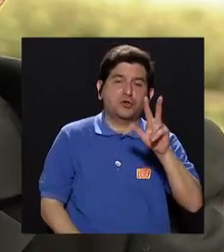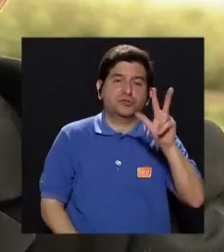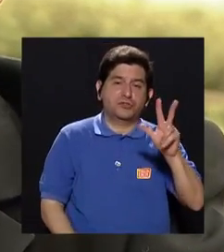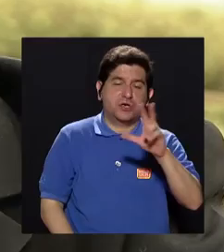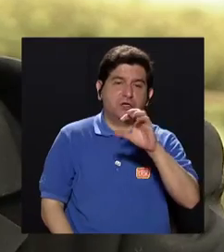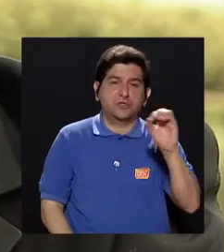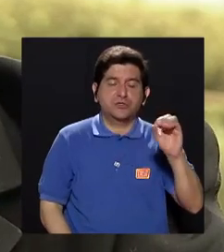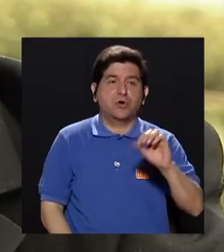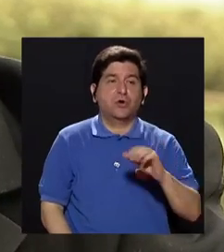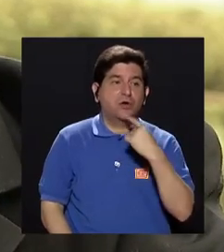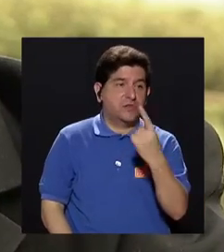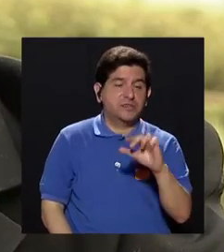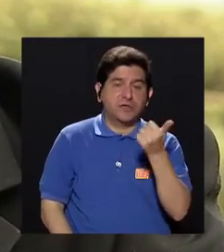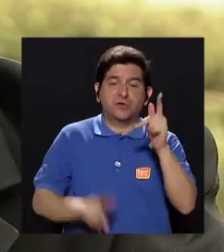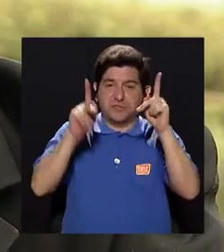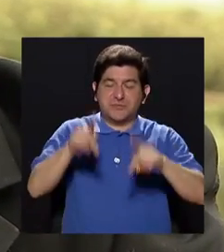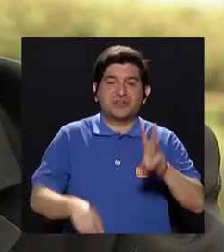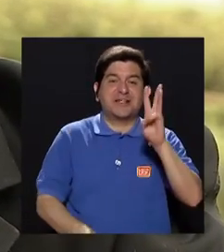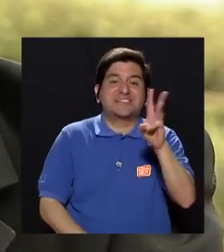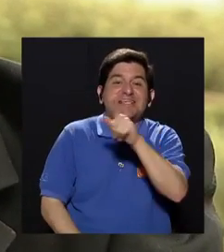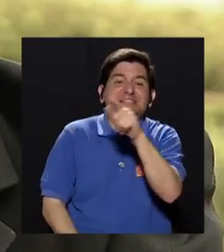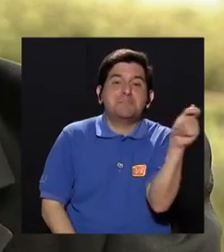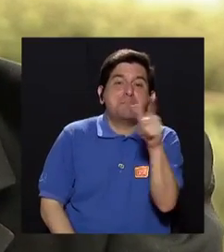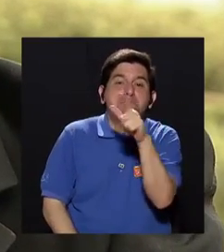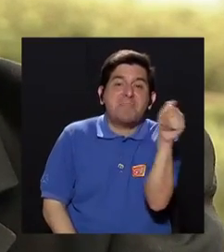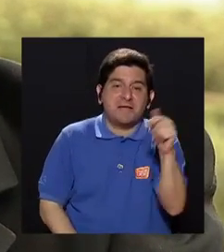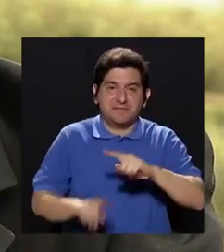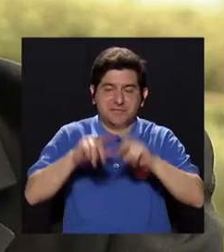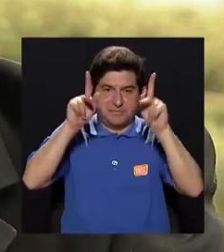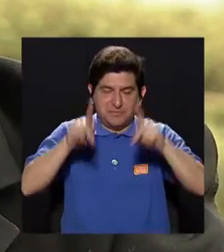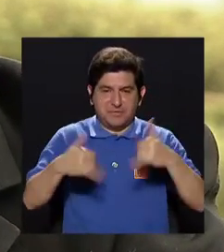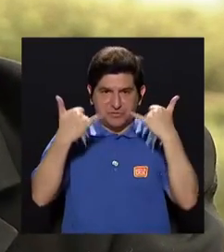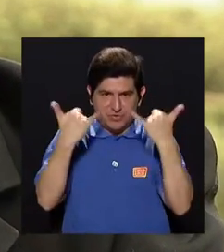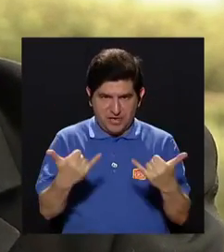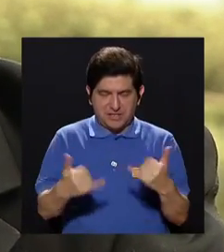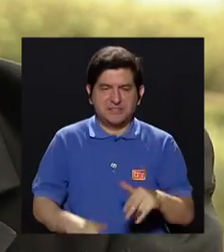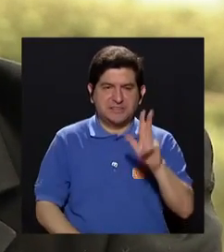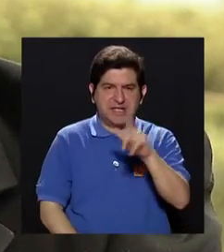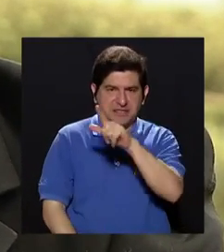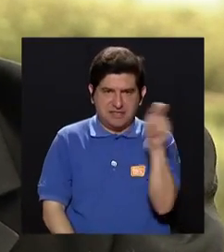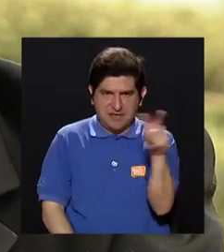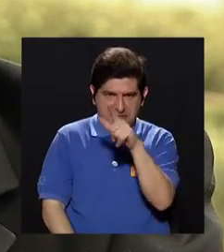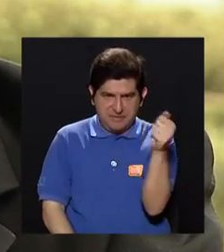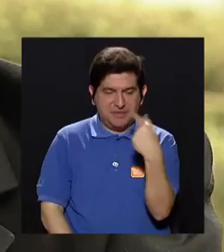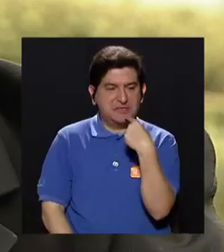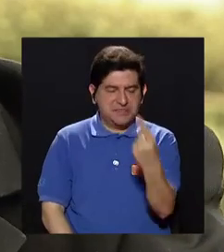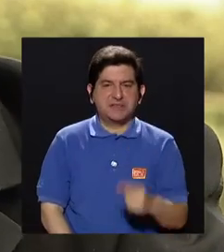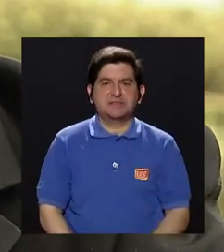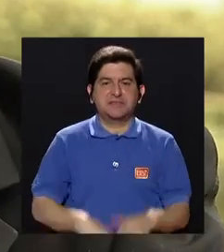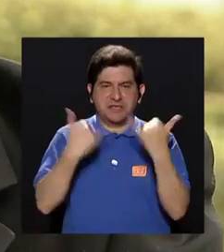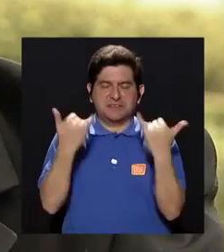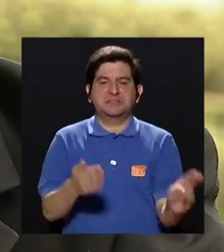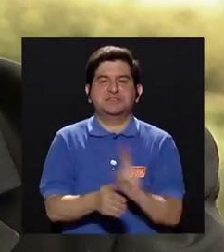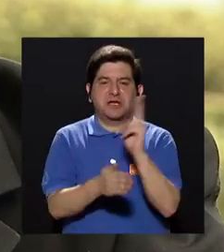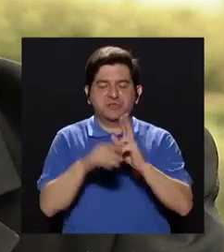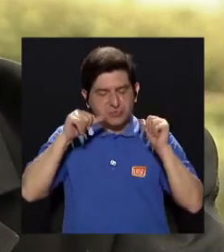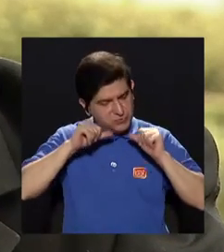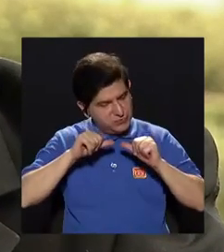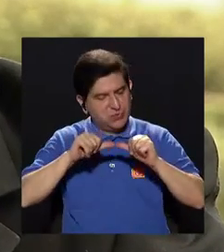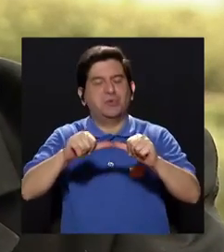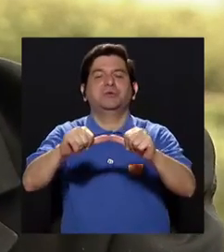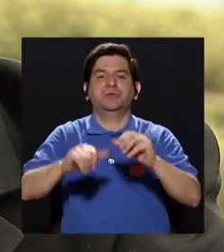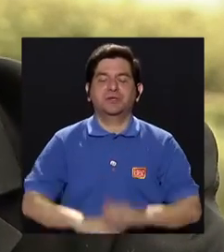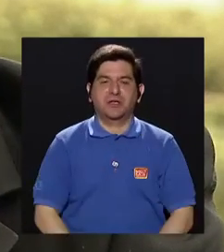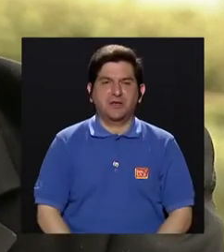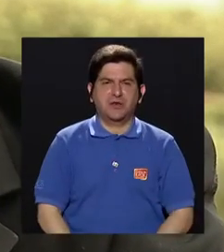a veces más de dos, tres, y otros autores dicen hasta seis meses, ¿no? Pero cuando ya la persona lo está tomando por más de tres meses, podemos decir que ya es un